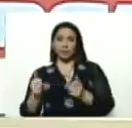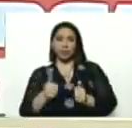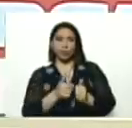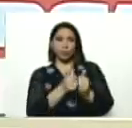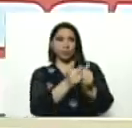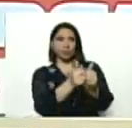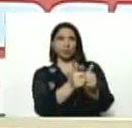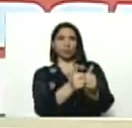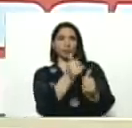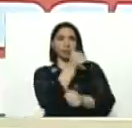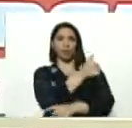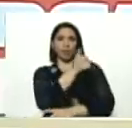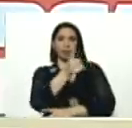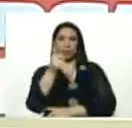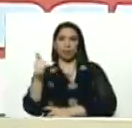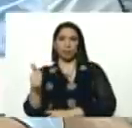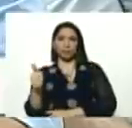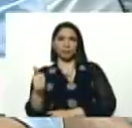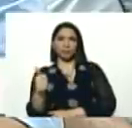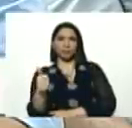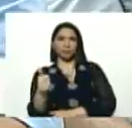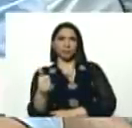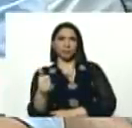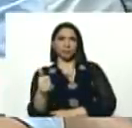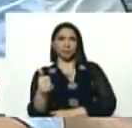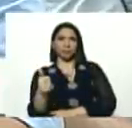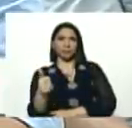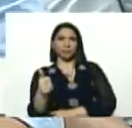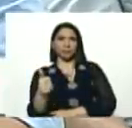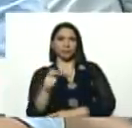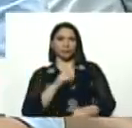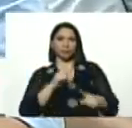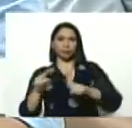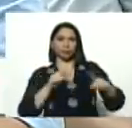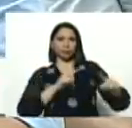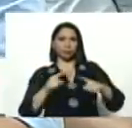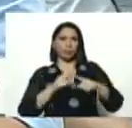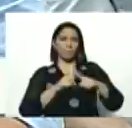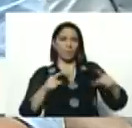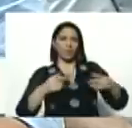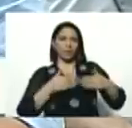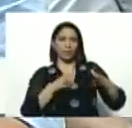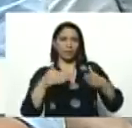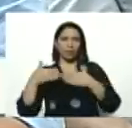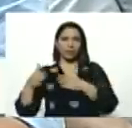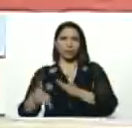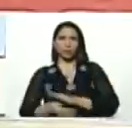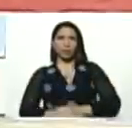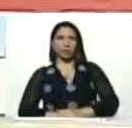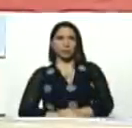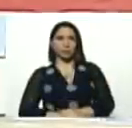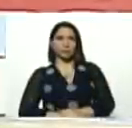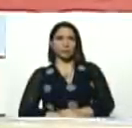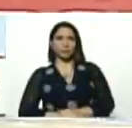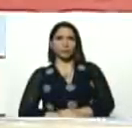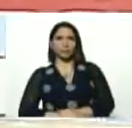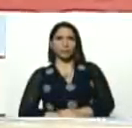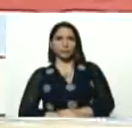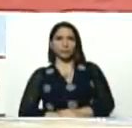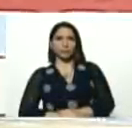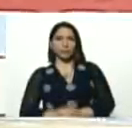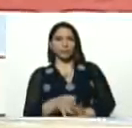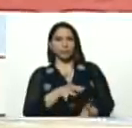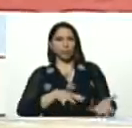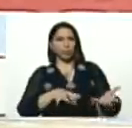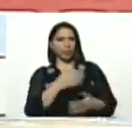acompañando, cada, cada, acción, para garantizar, bueno, que, que, el problema